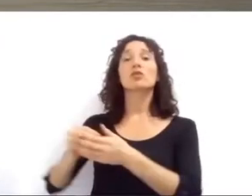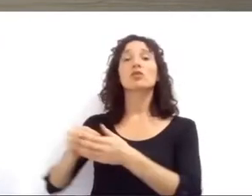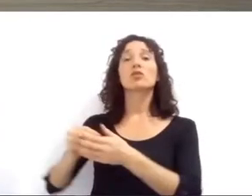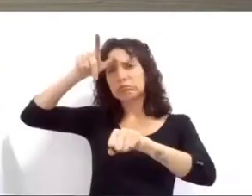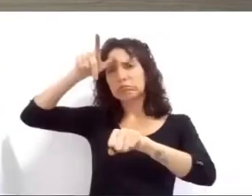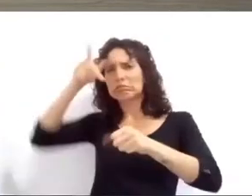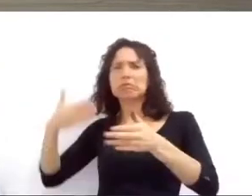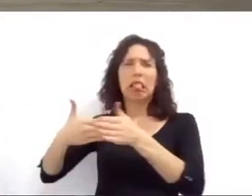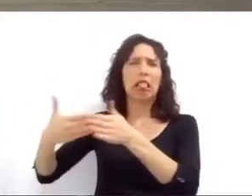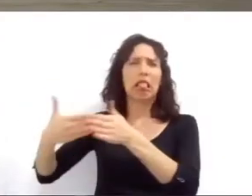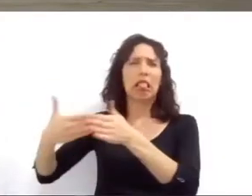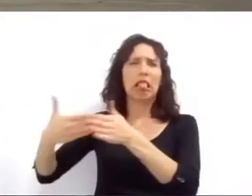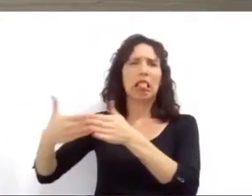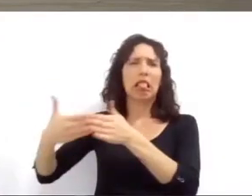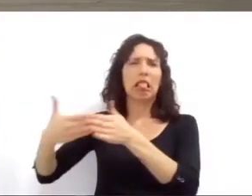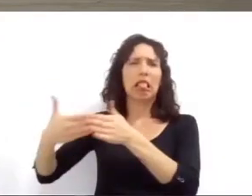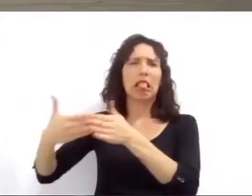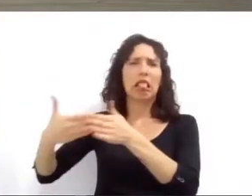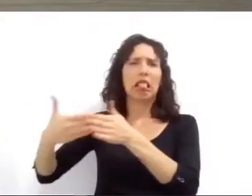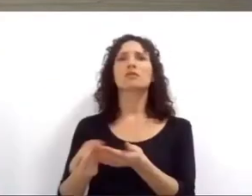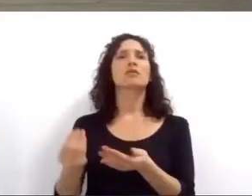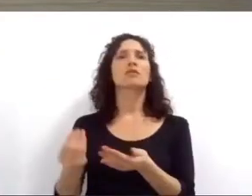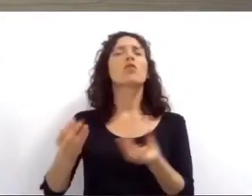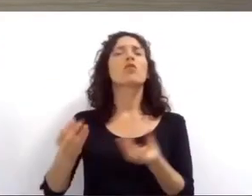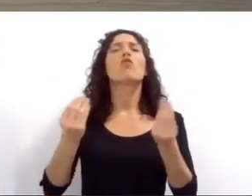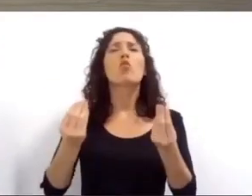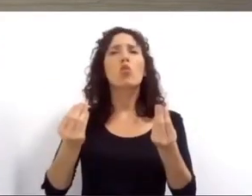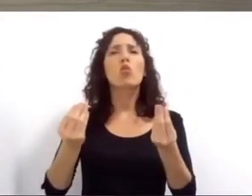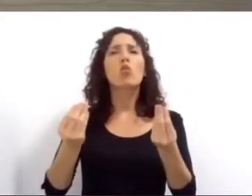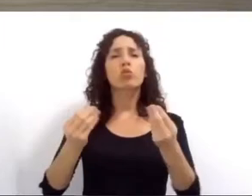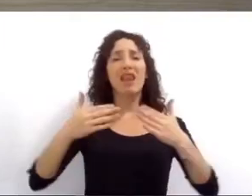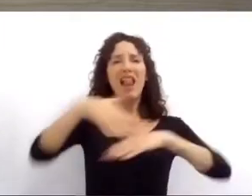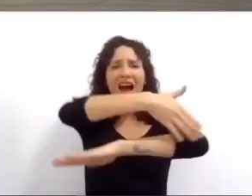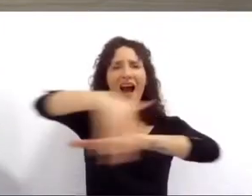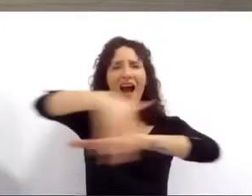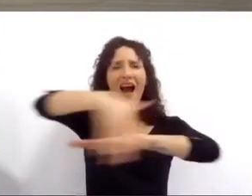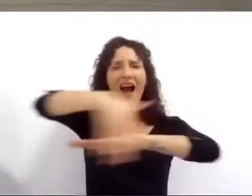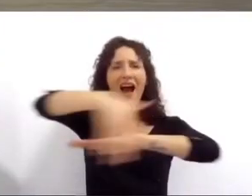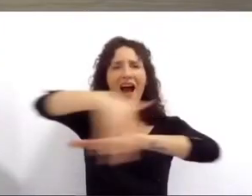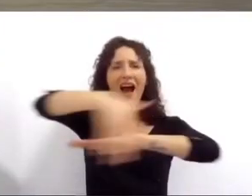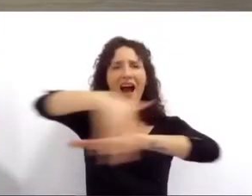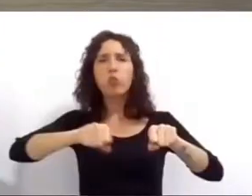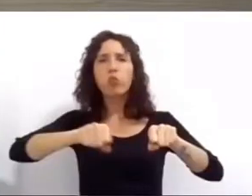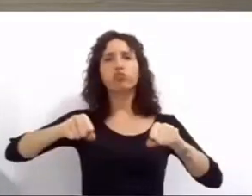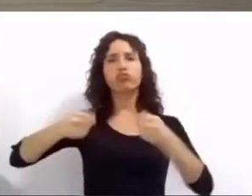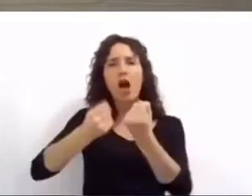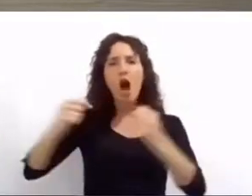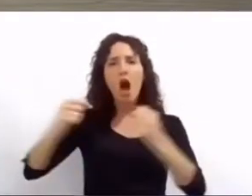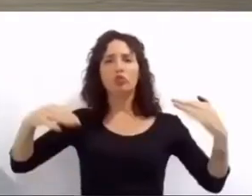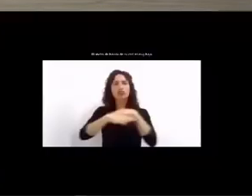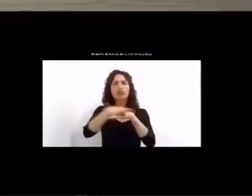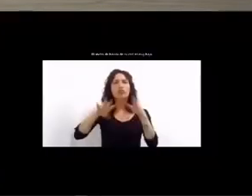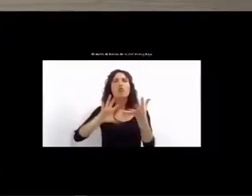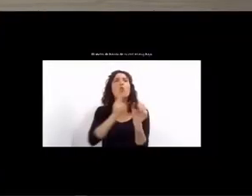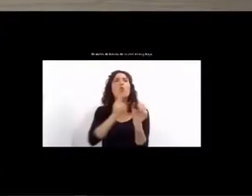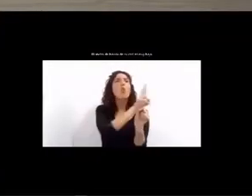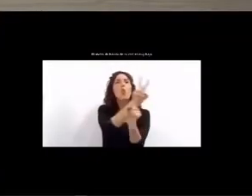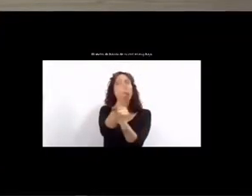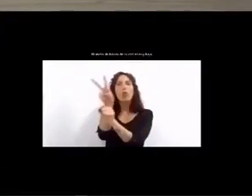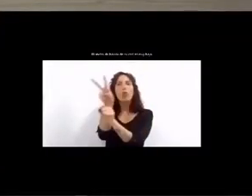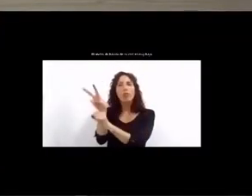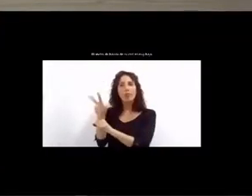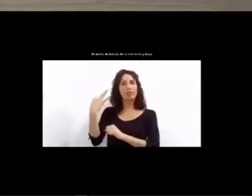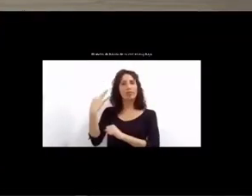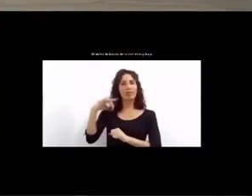Todos tenemos que hacer nuestro aporte para volver a la paz. Siempre repito una verdad incontrastable.